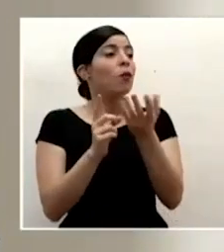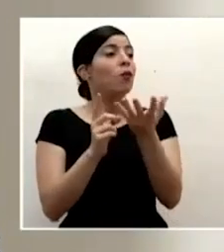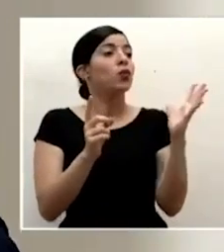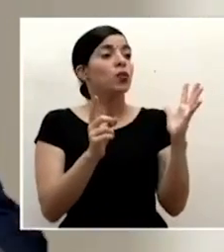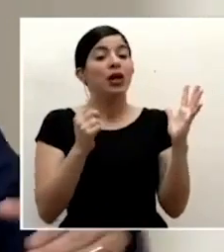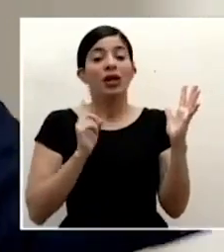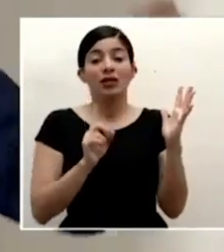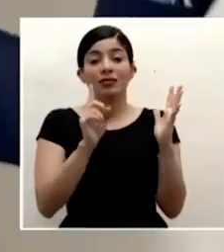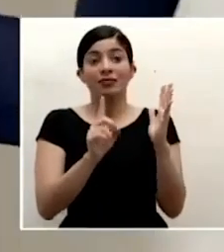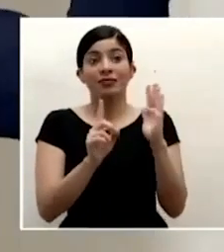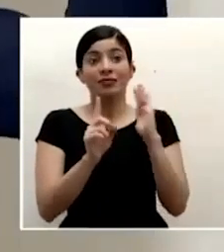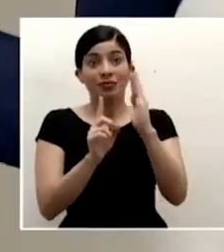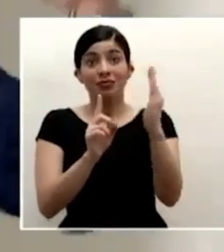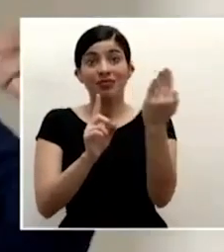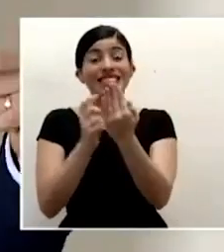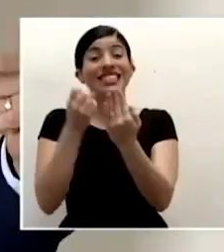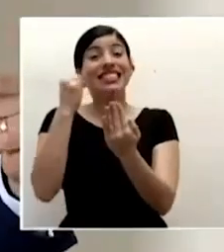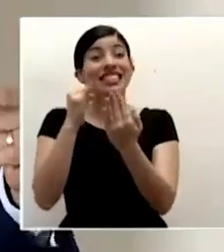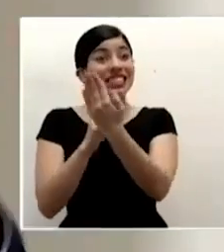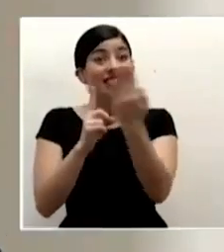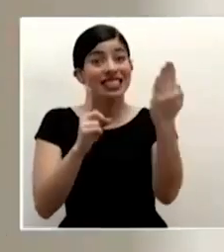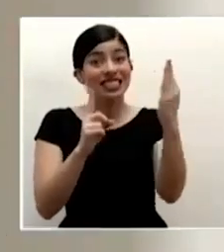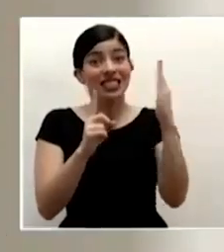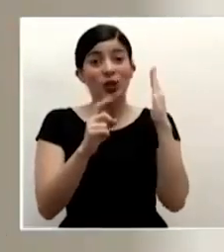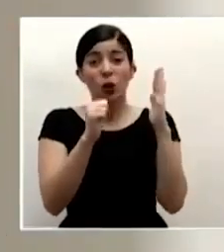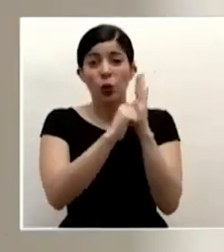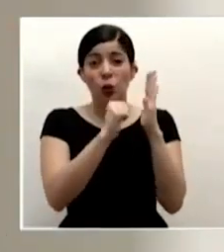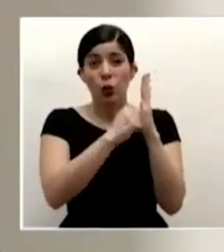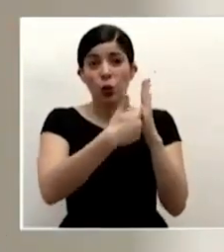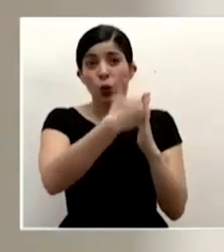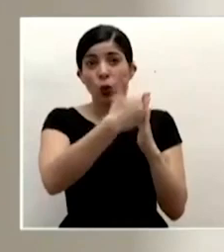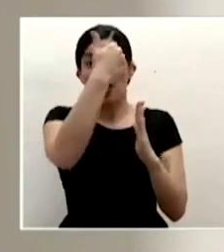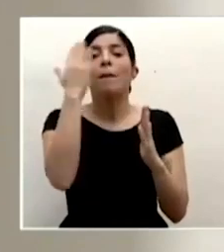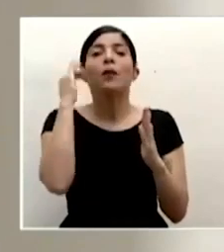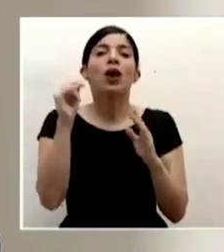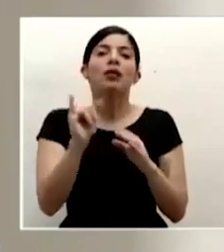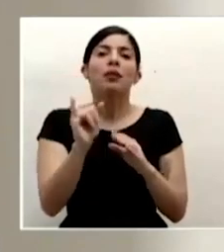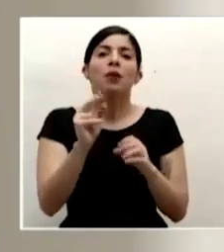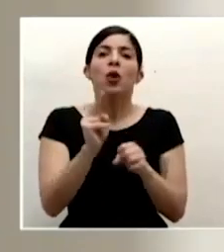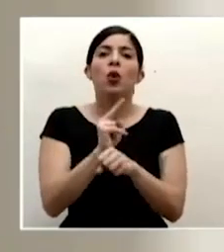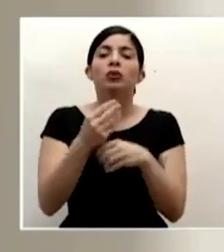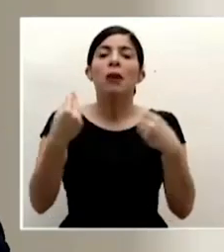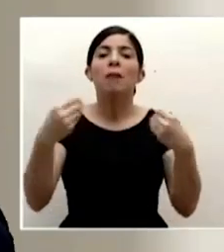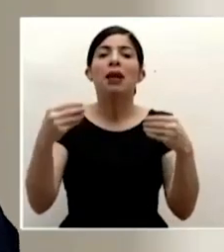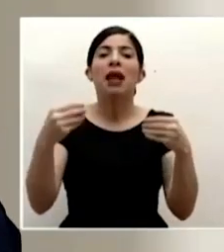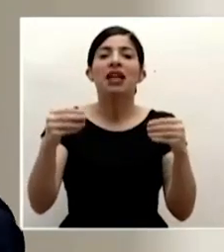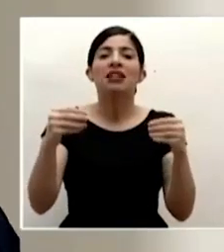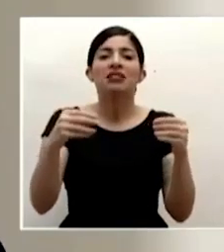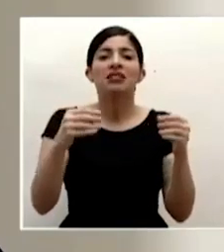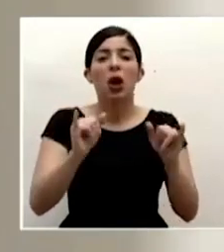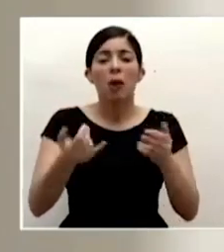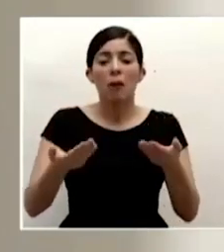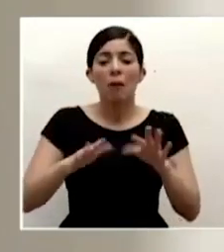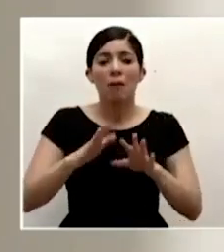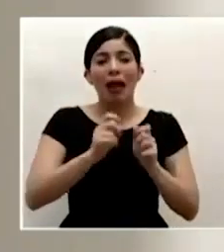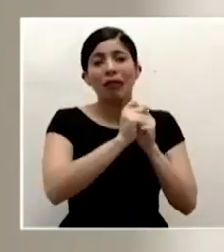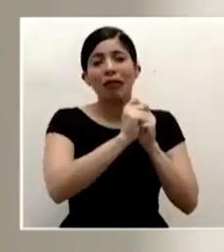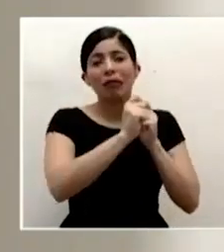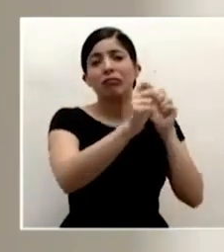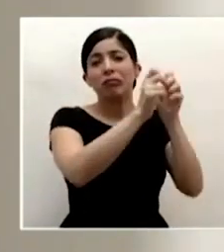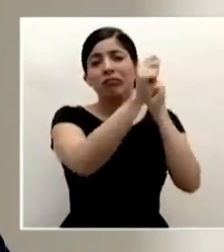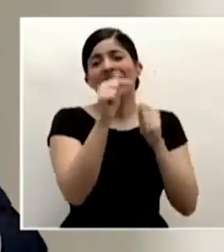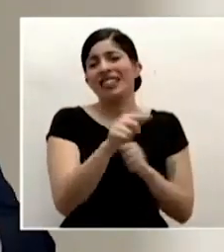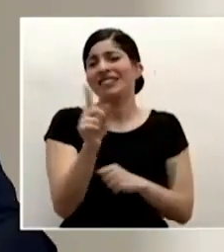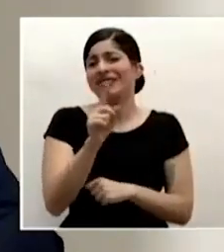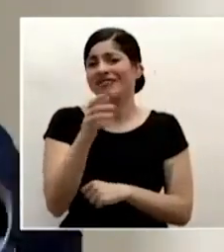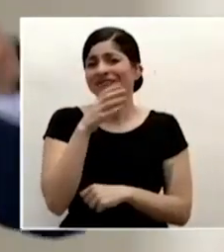se han colocado esas barreras físicas rígidas porque también hemos visto que usan plástico de ese como para empacar y eso no es para nada recomendable pero